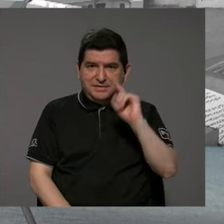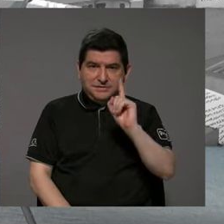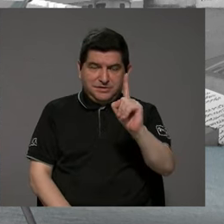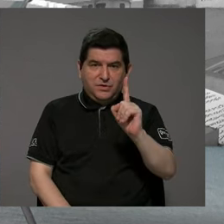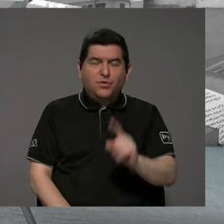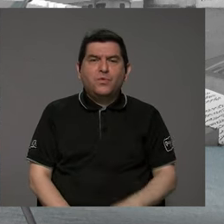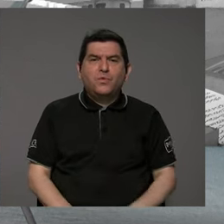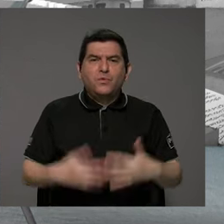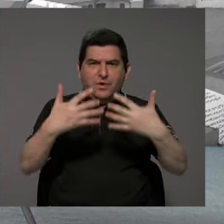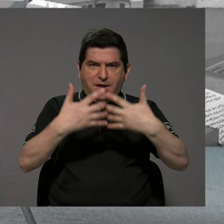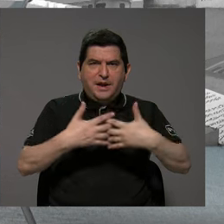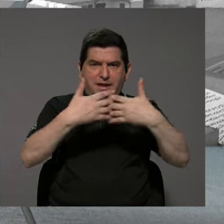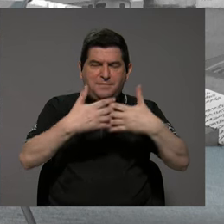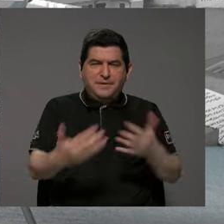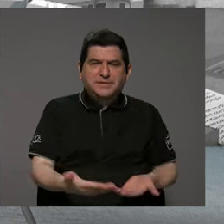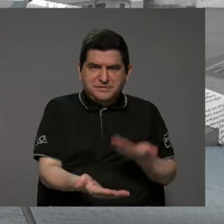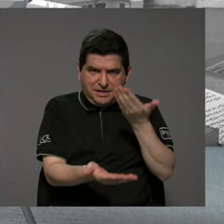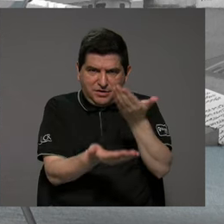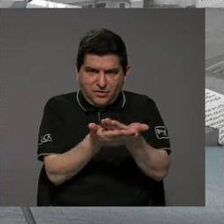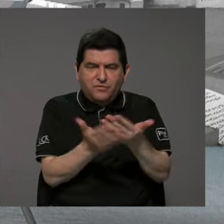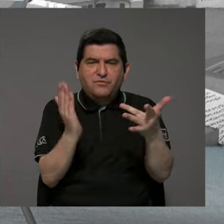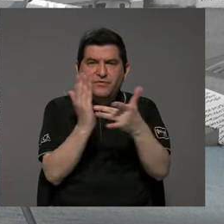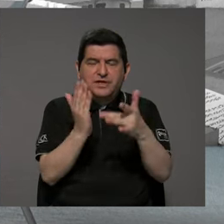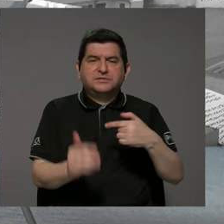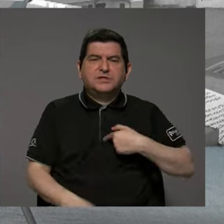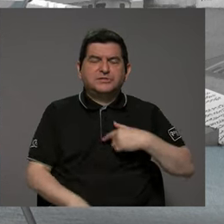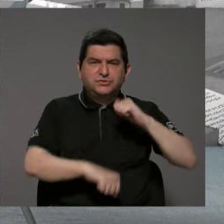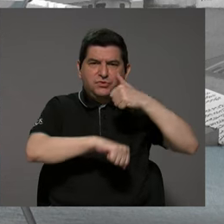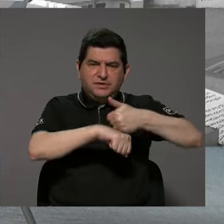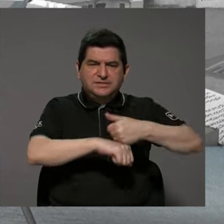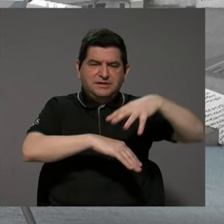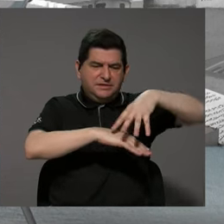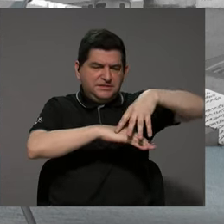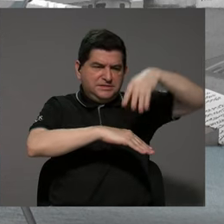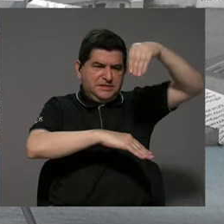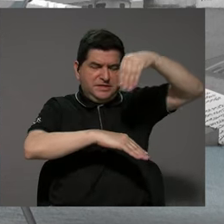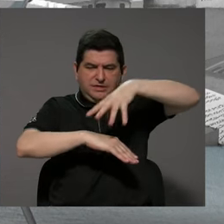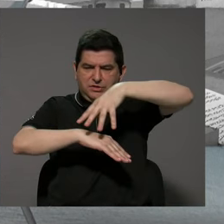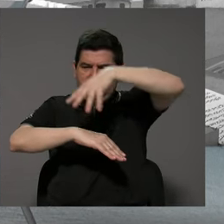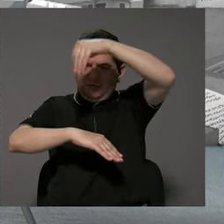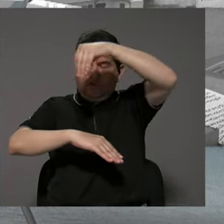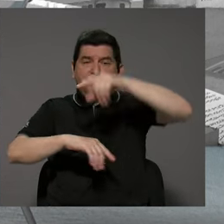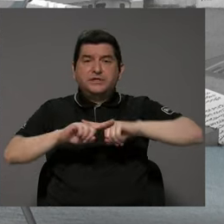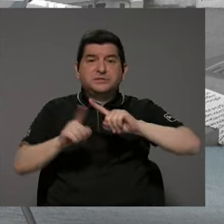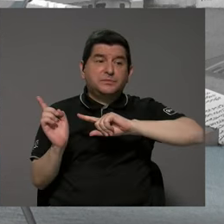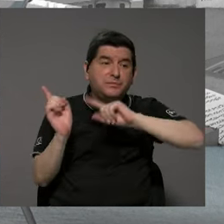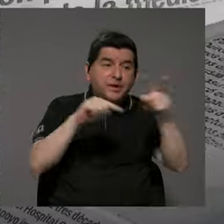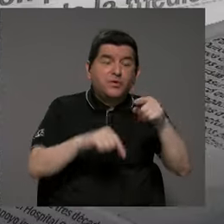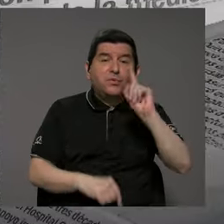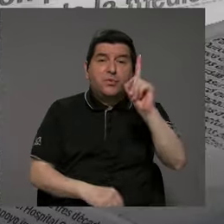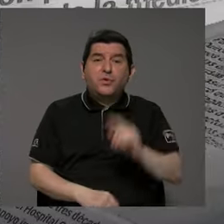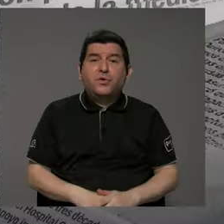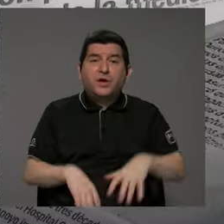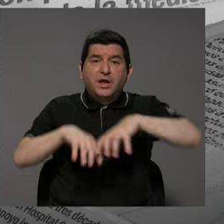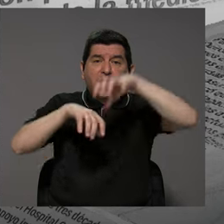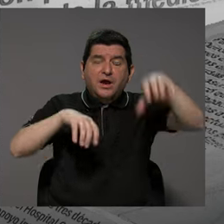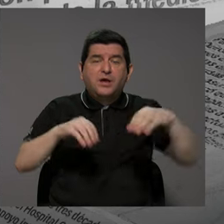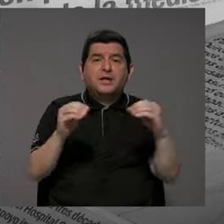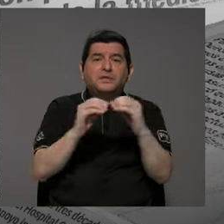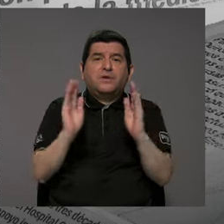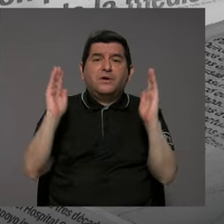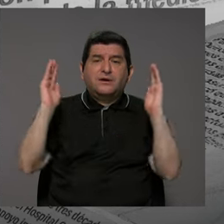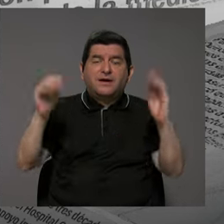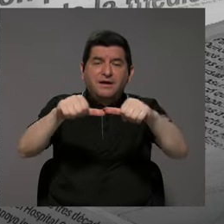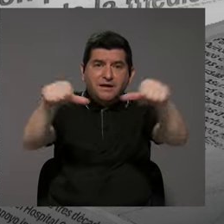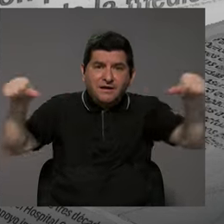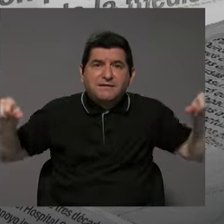¿verdad?, tecnológico, ok, tengo que instalar torres en distintas partes del país y resulta que si voy al cantón tal, entonces necesito un área más grande